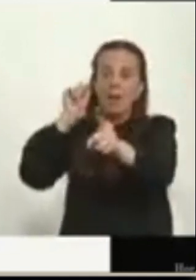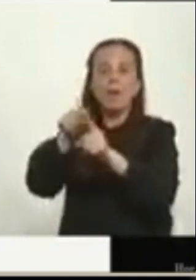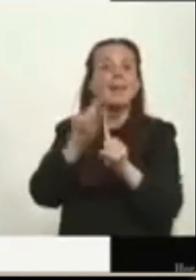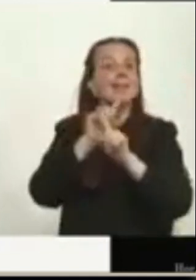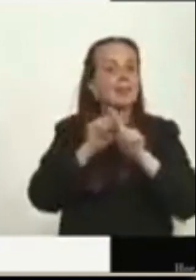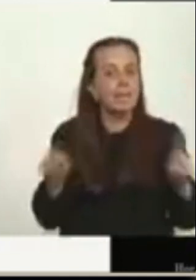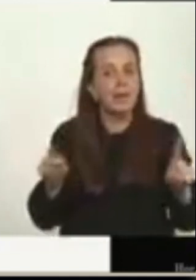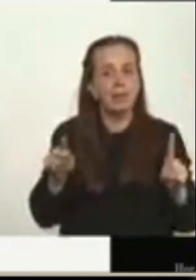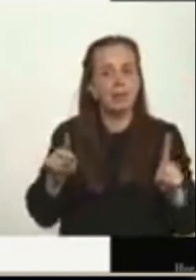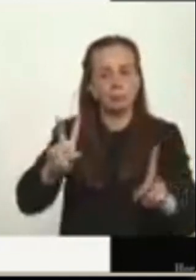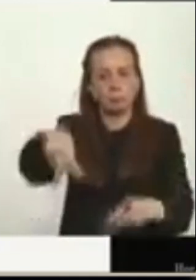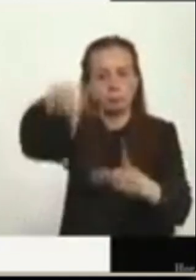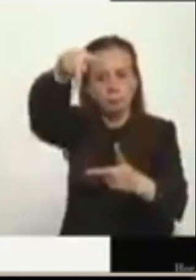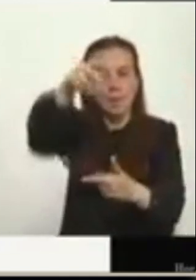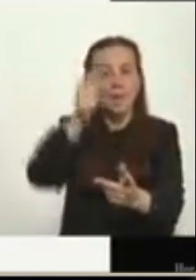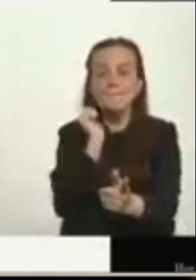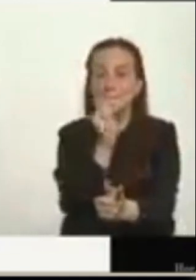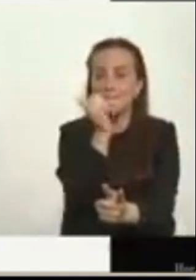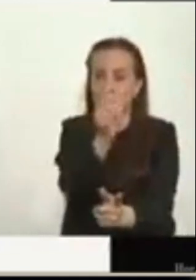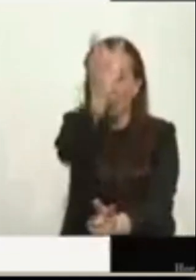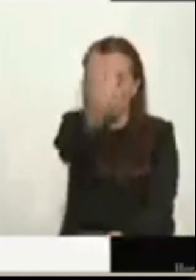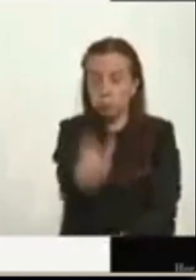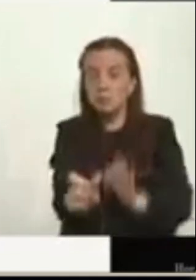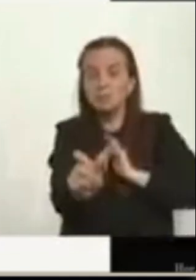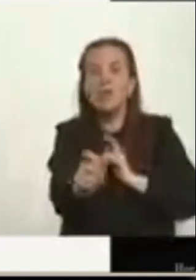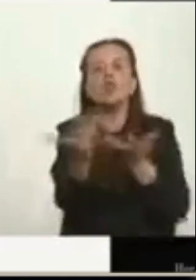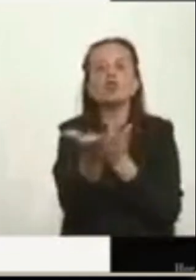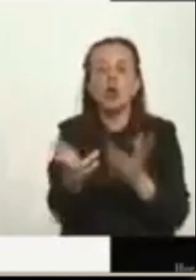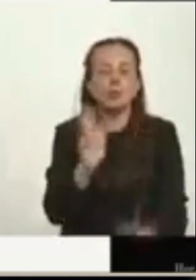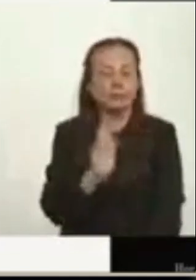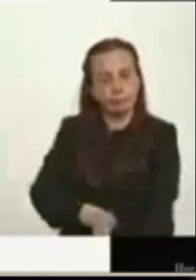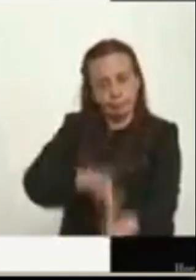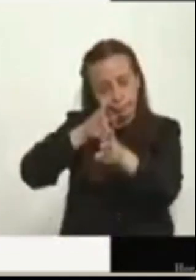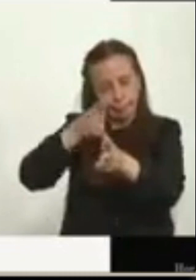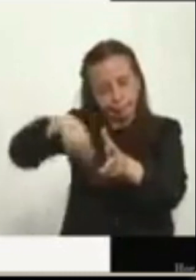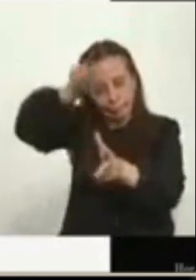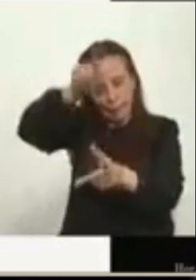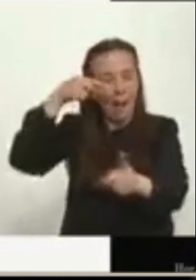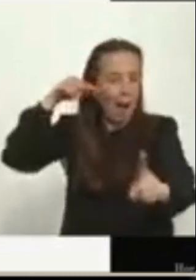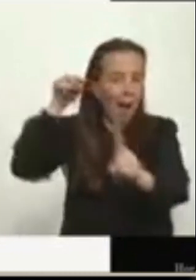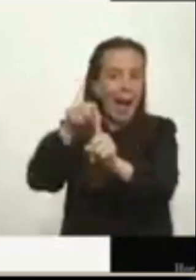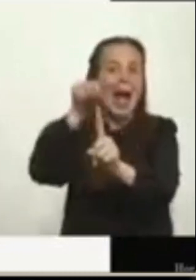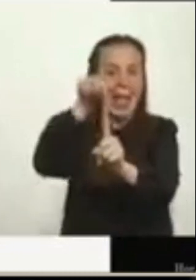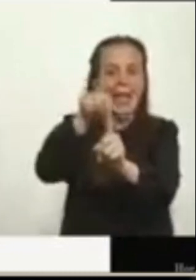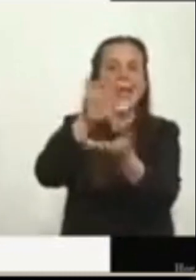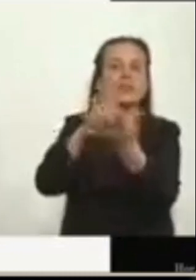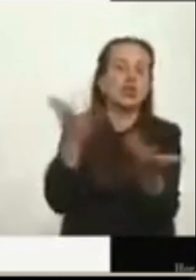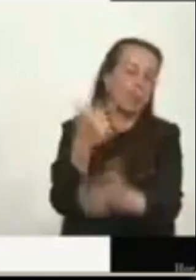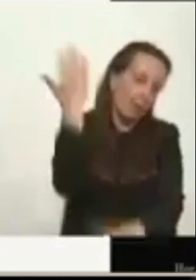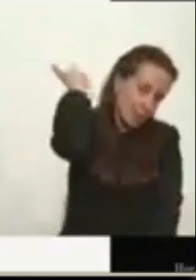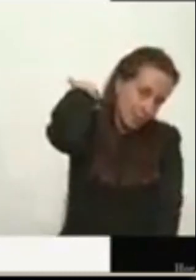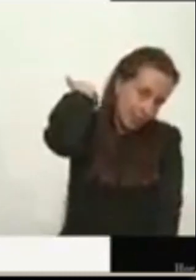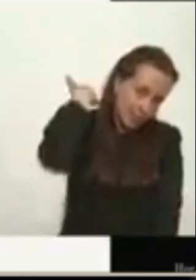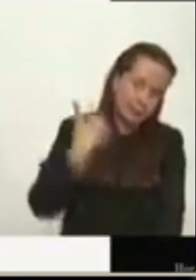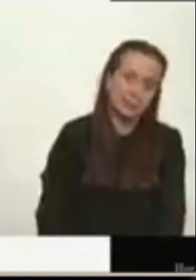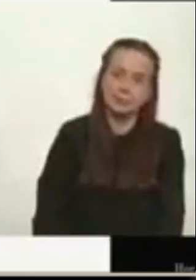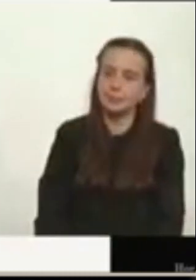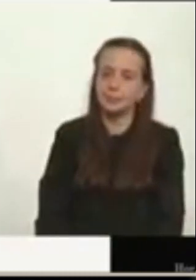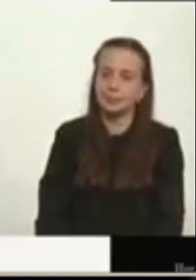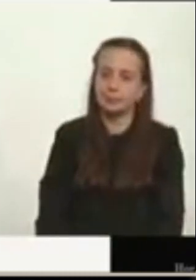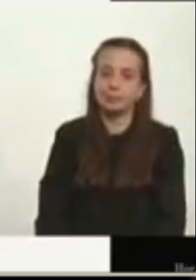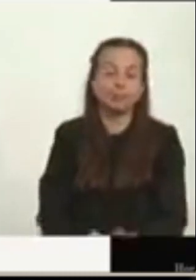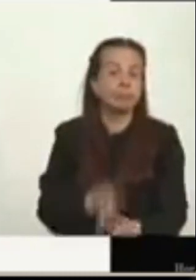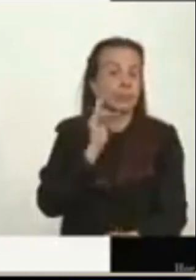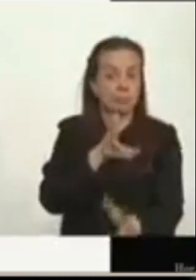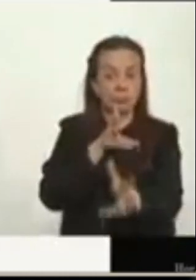coger al enemigo, apuntarle al torso alto y con tiro de precisión darle en la espalda. Lo